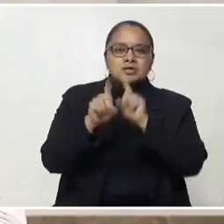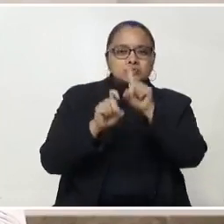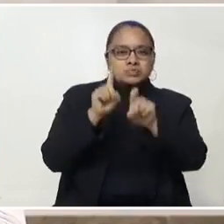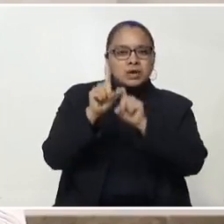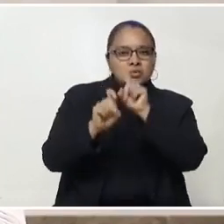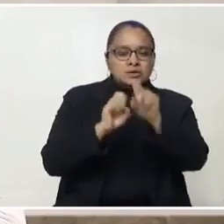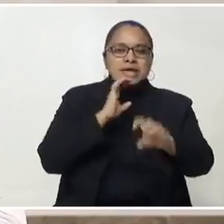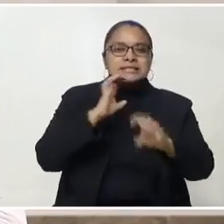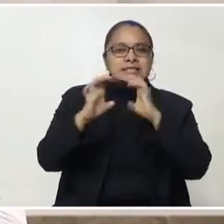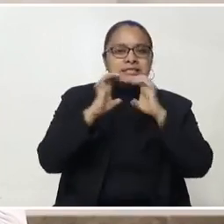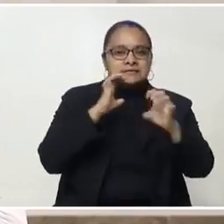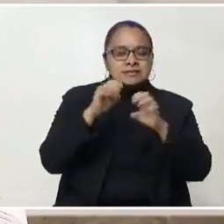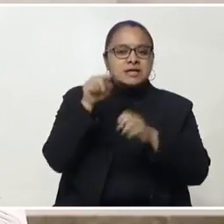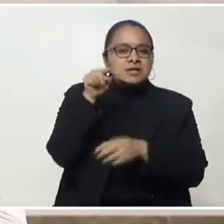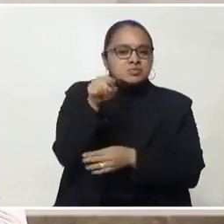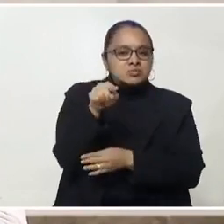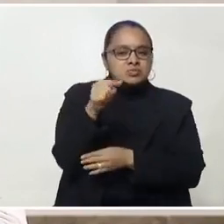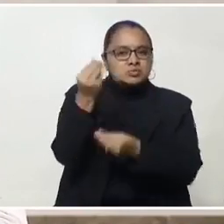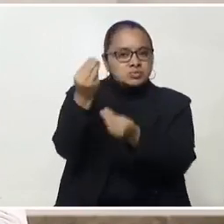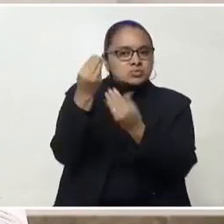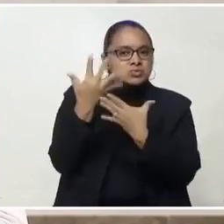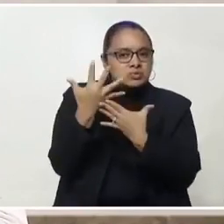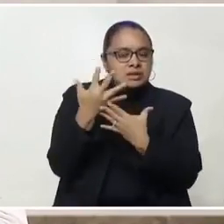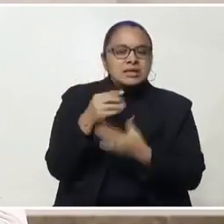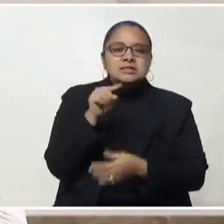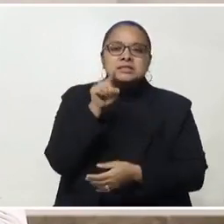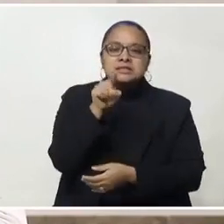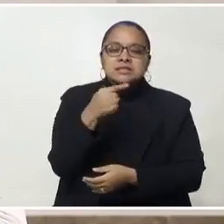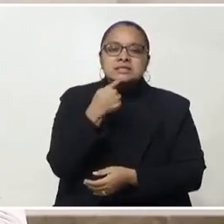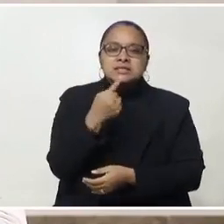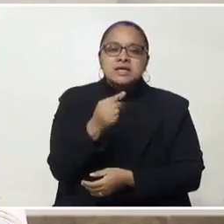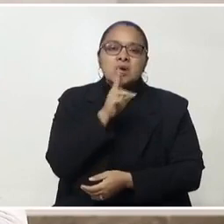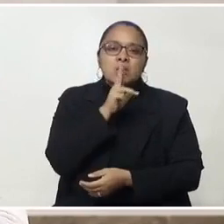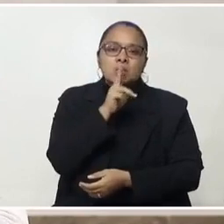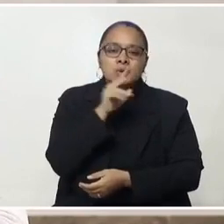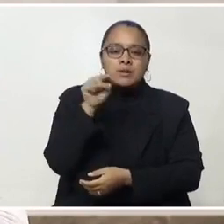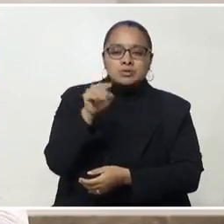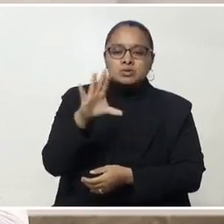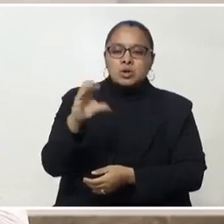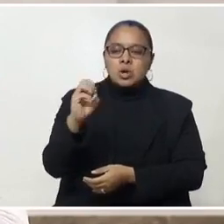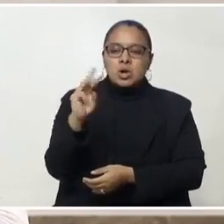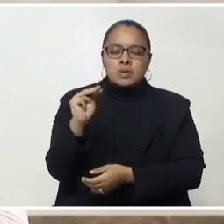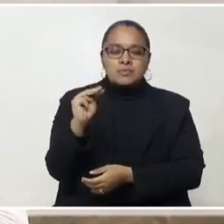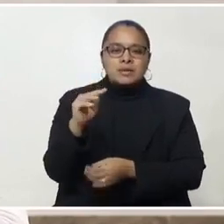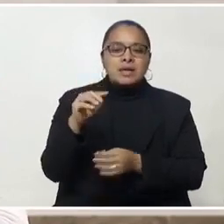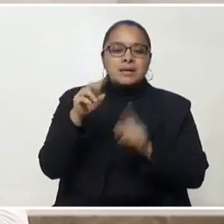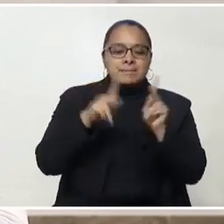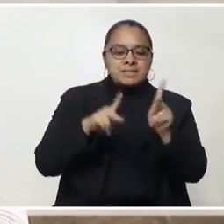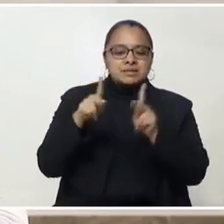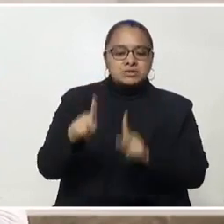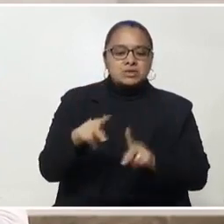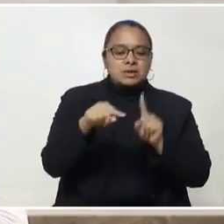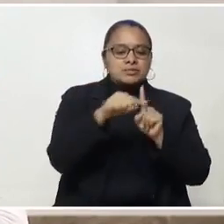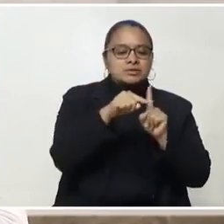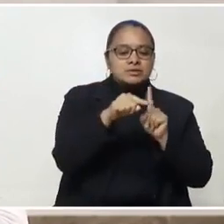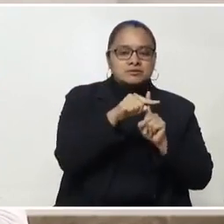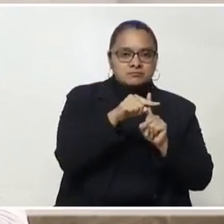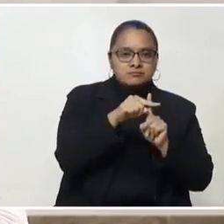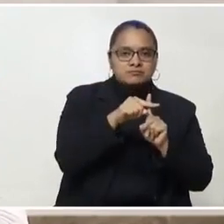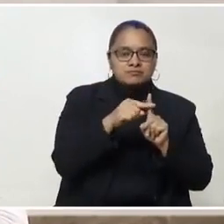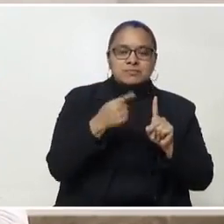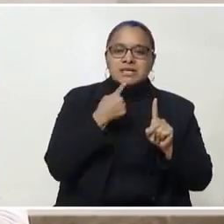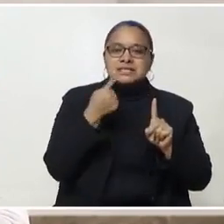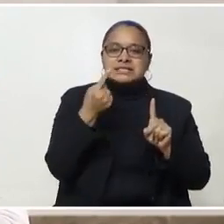Esta herramienta nos permitirá dar seguimiento a los pacientes positivos por coronavirus COVID-19